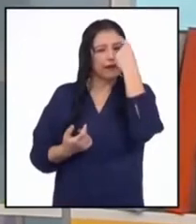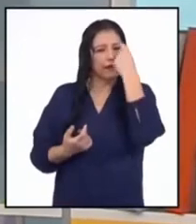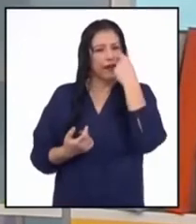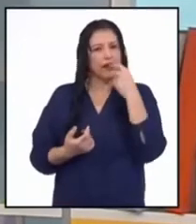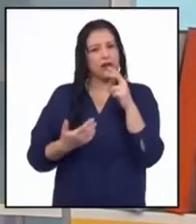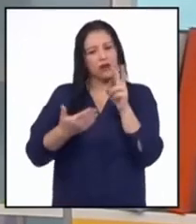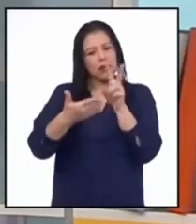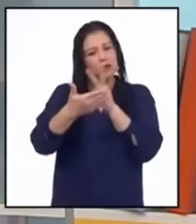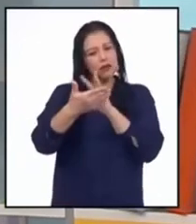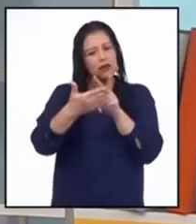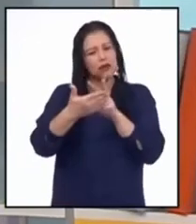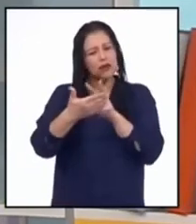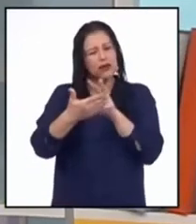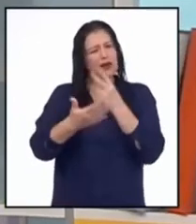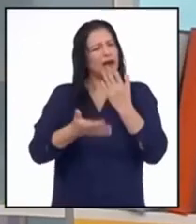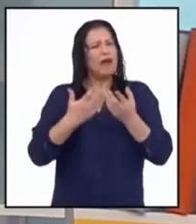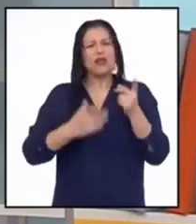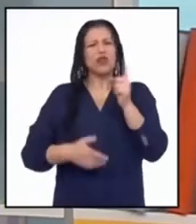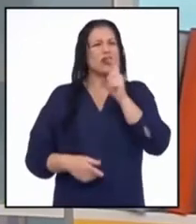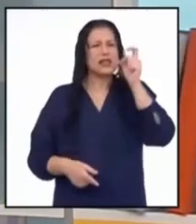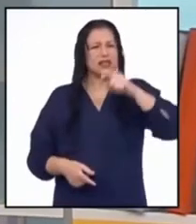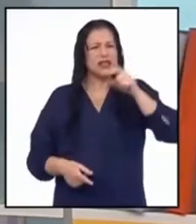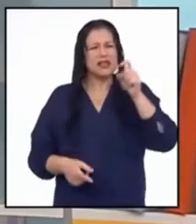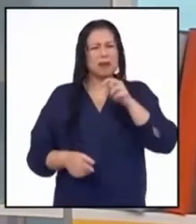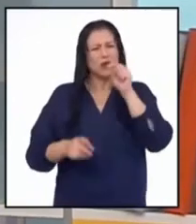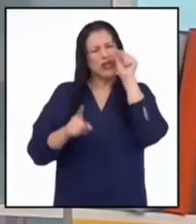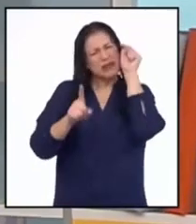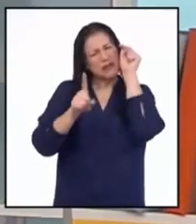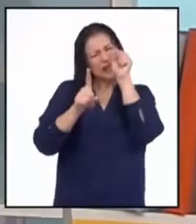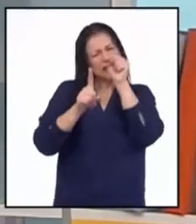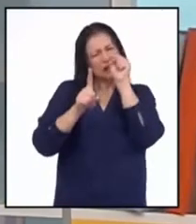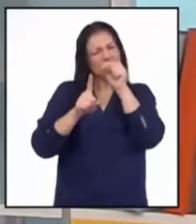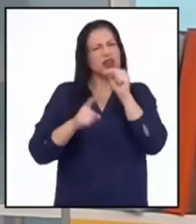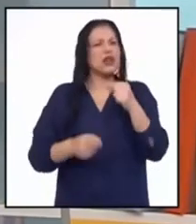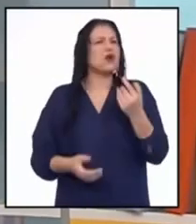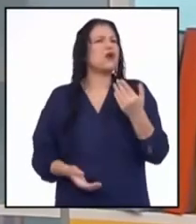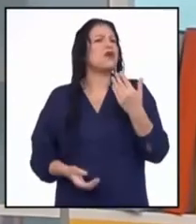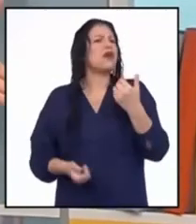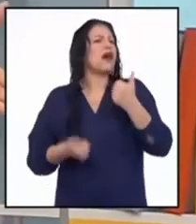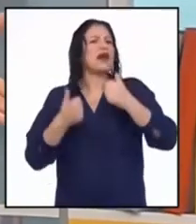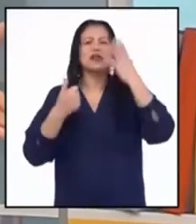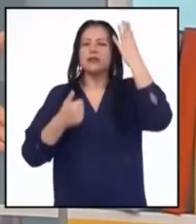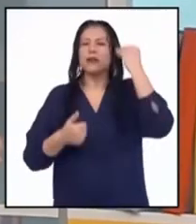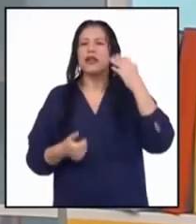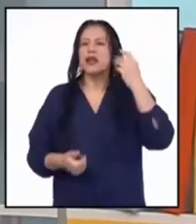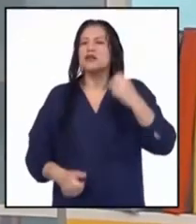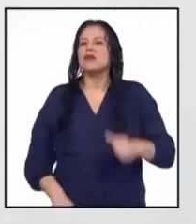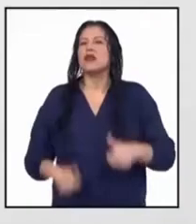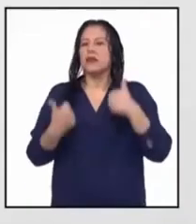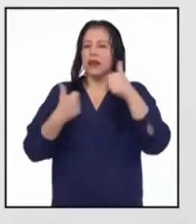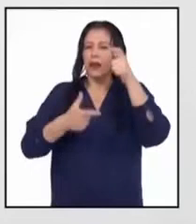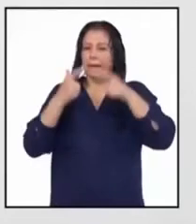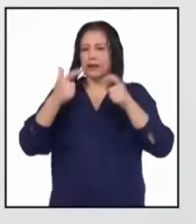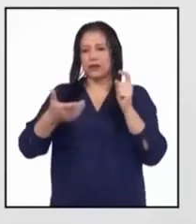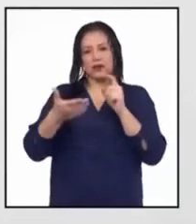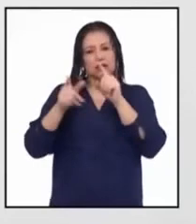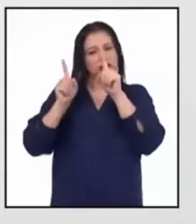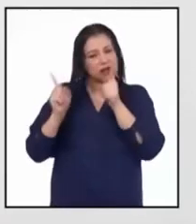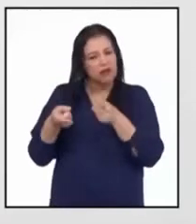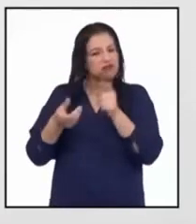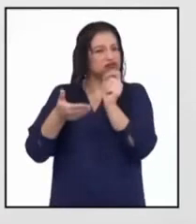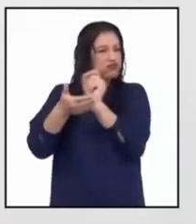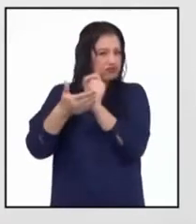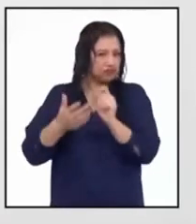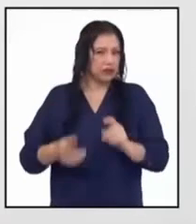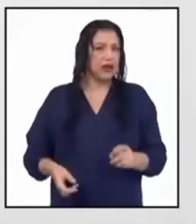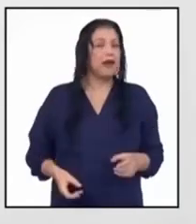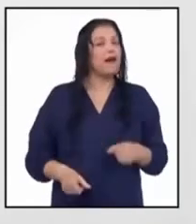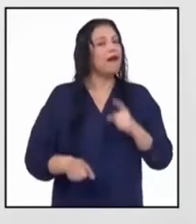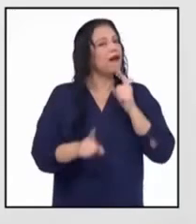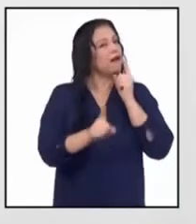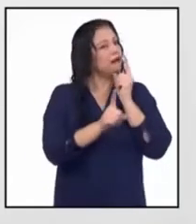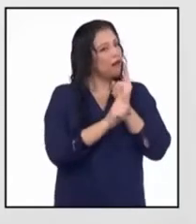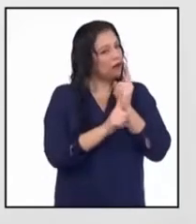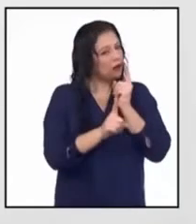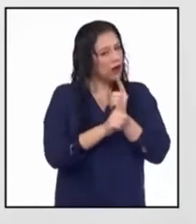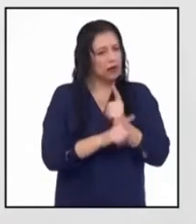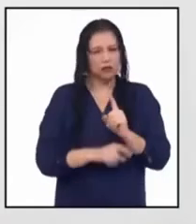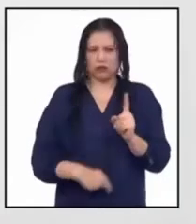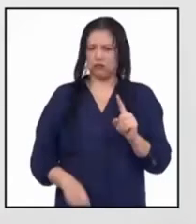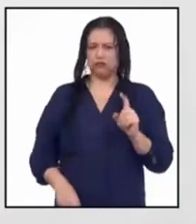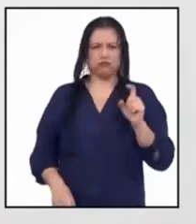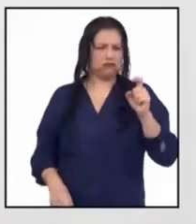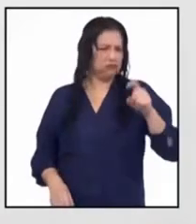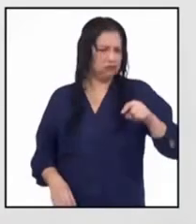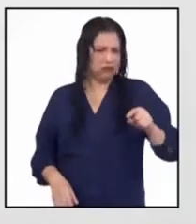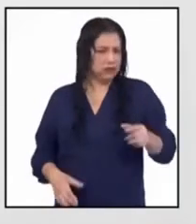dice, no necesitamos saber al detalle quiénes son todas las personas a las que se les está citando. Exacto, Stephanie. No es